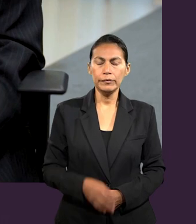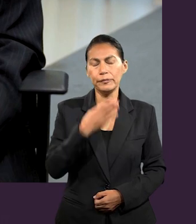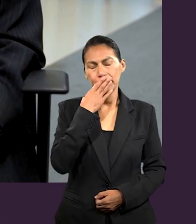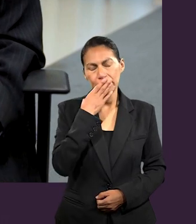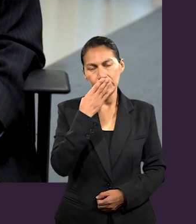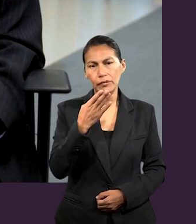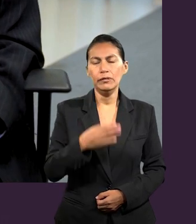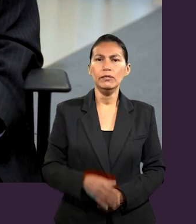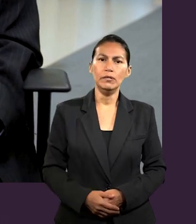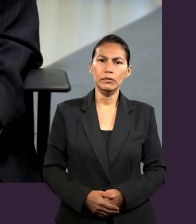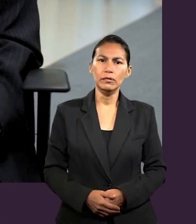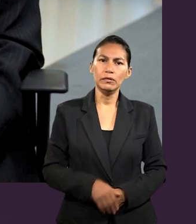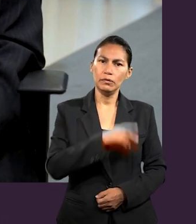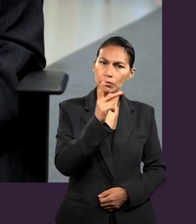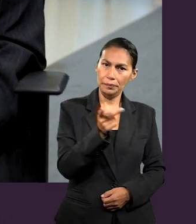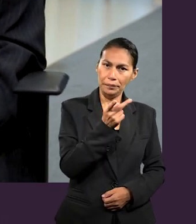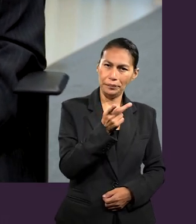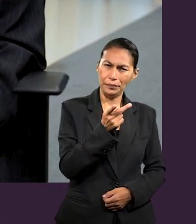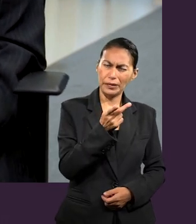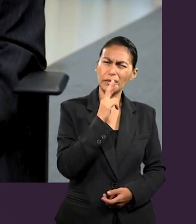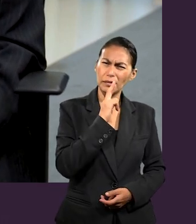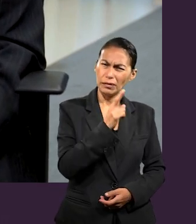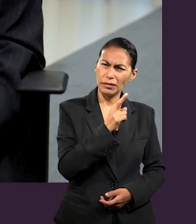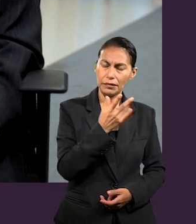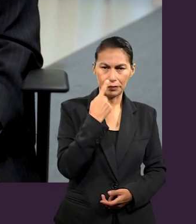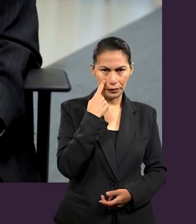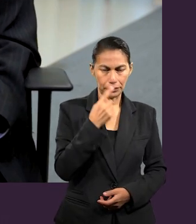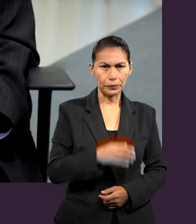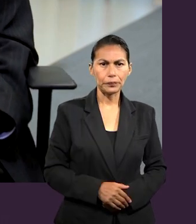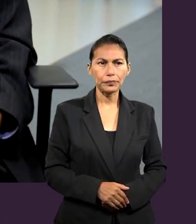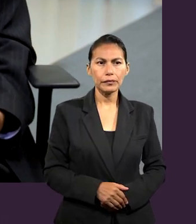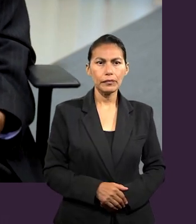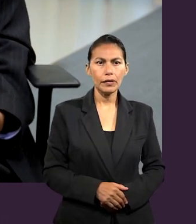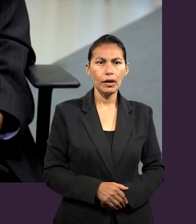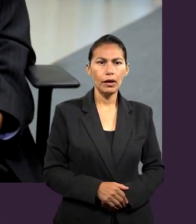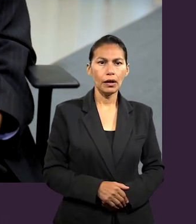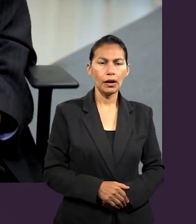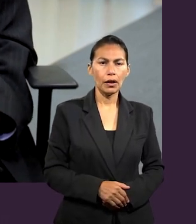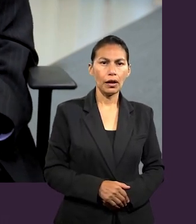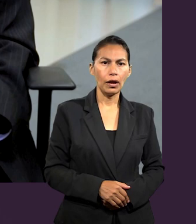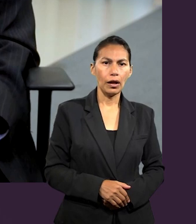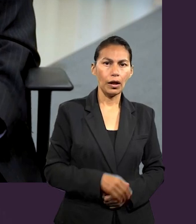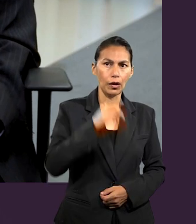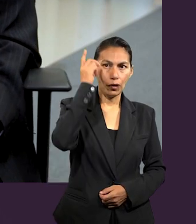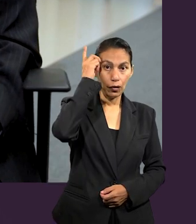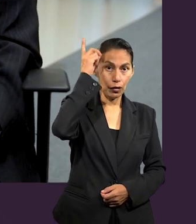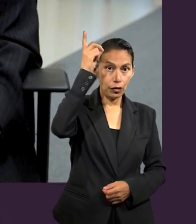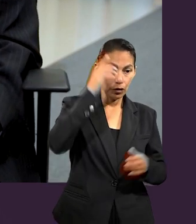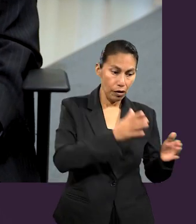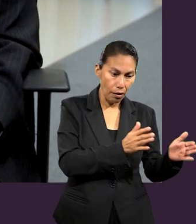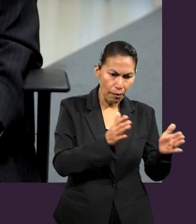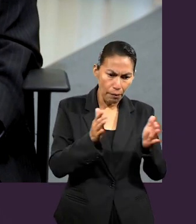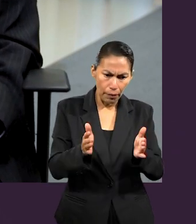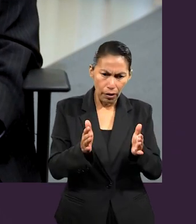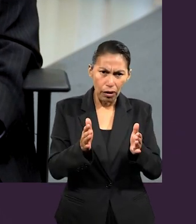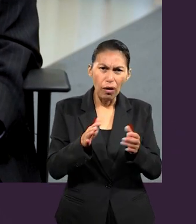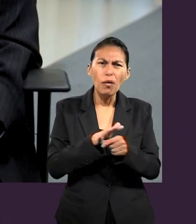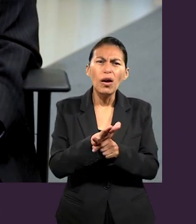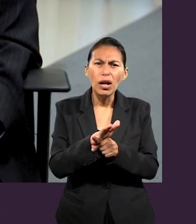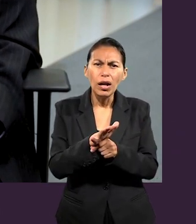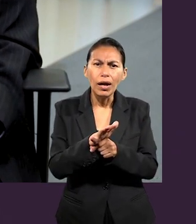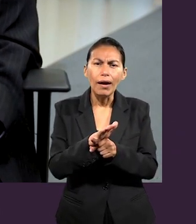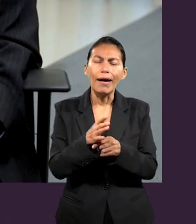Muy bien, la pregunta se contesta de la siguiente manera. El plan de Dios es reunir la